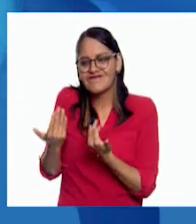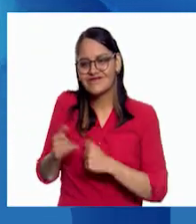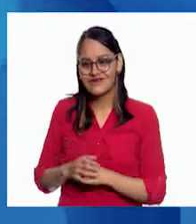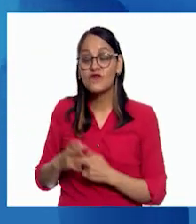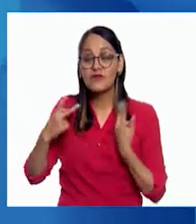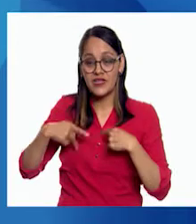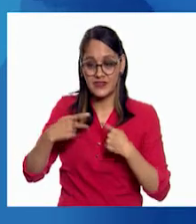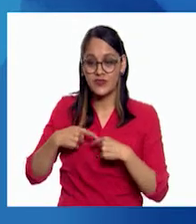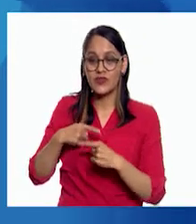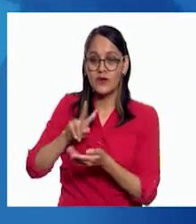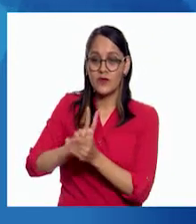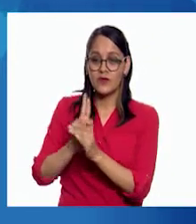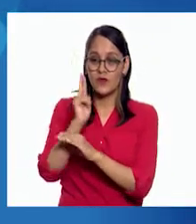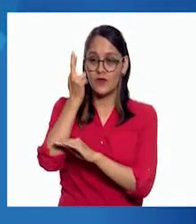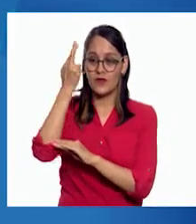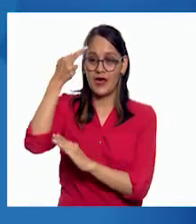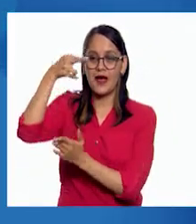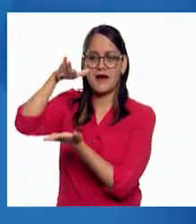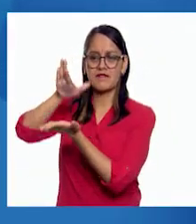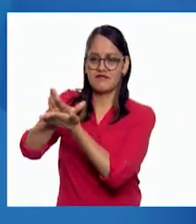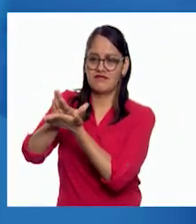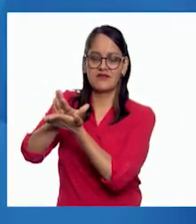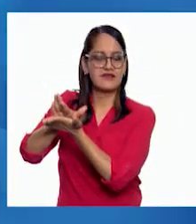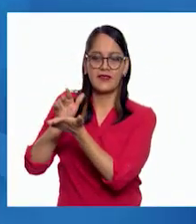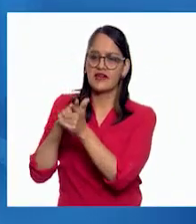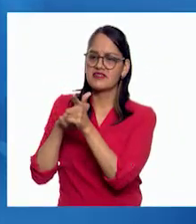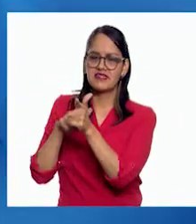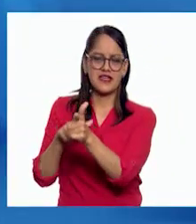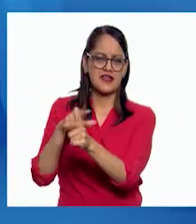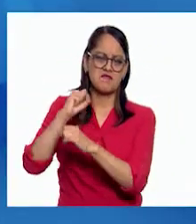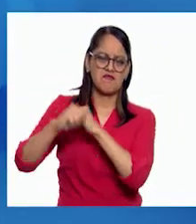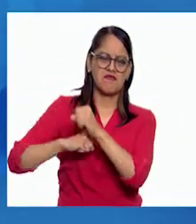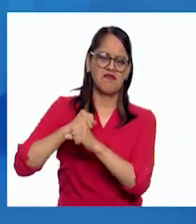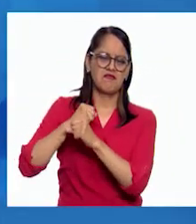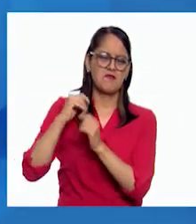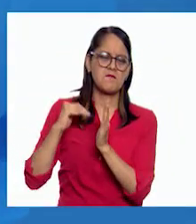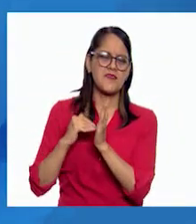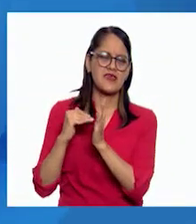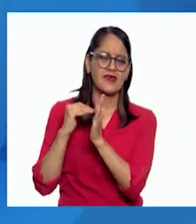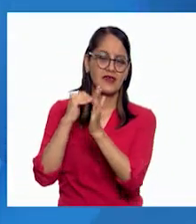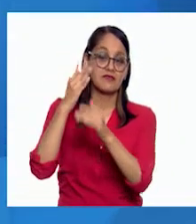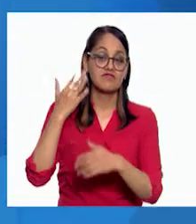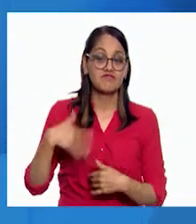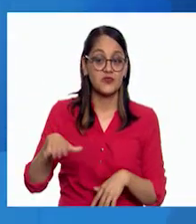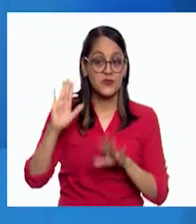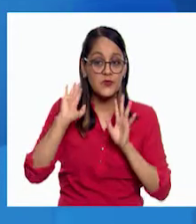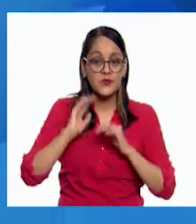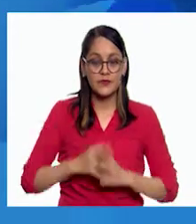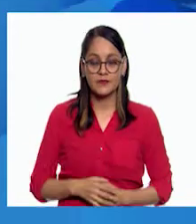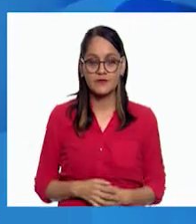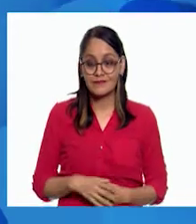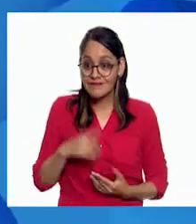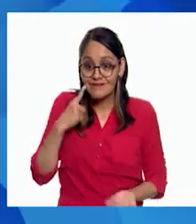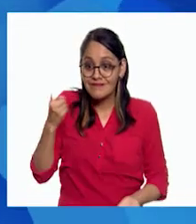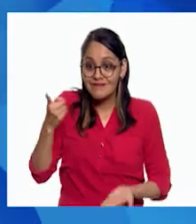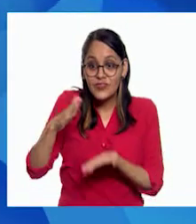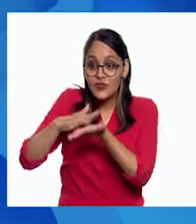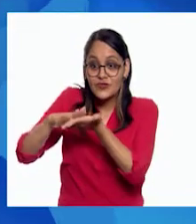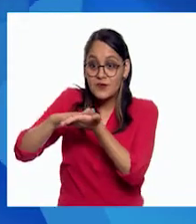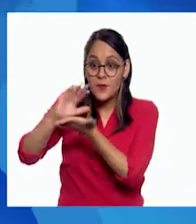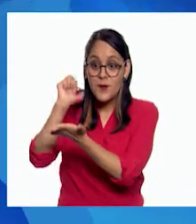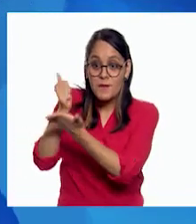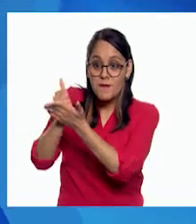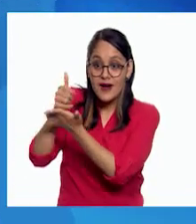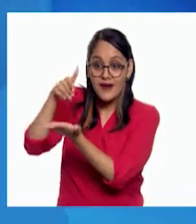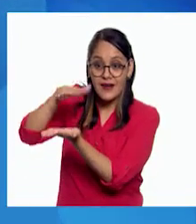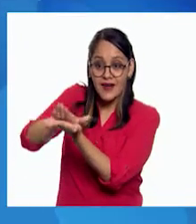visitado se quedarán ahí miles o millones de años. Entonces, como no hay viento, no se borra. No hay